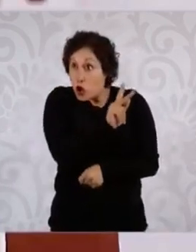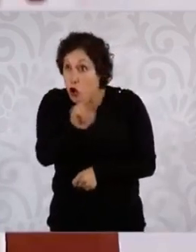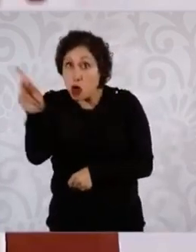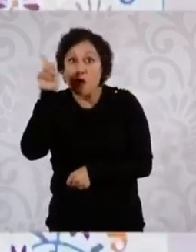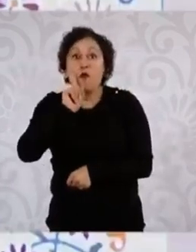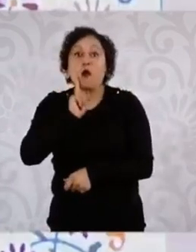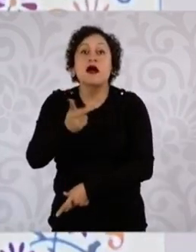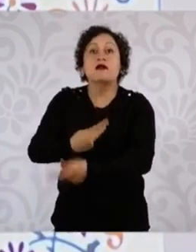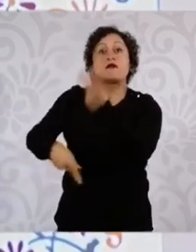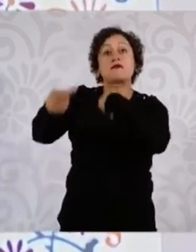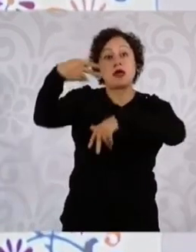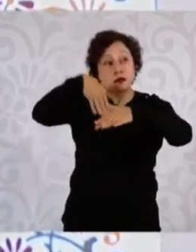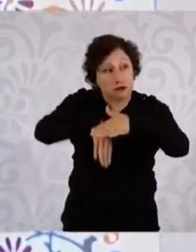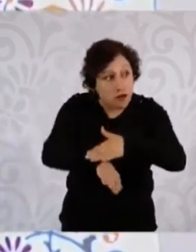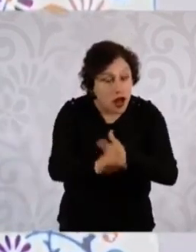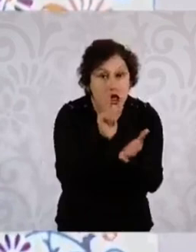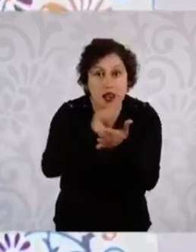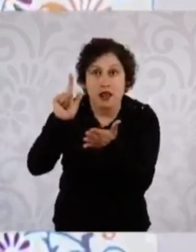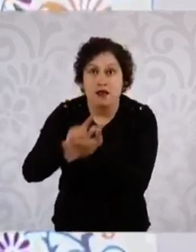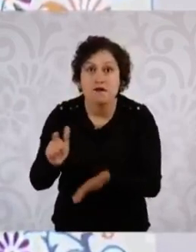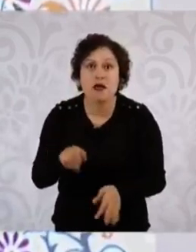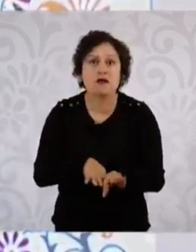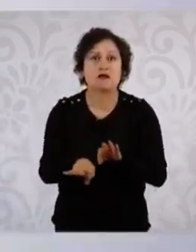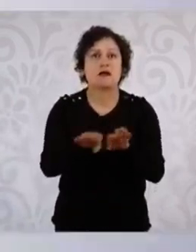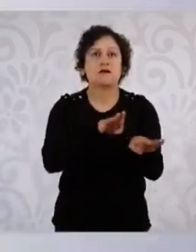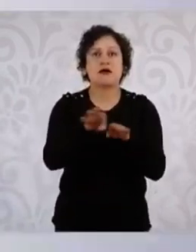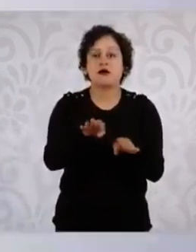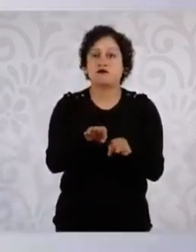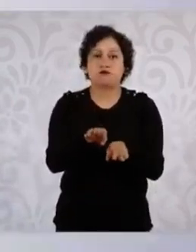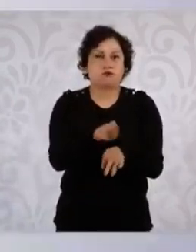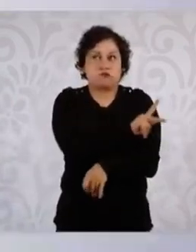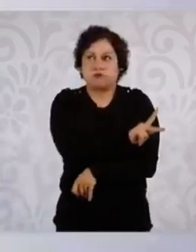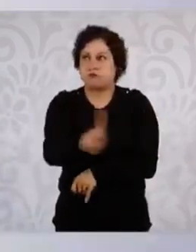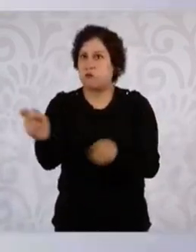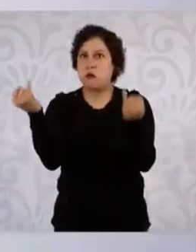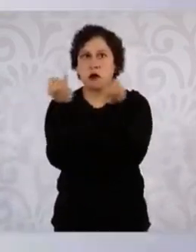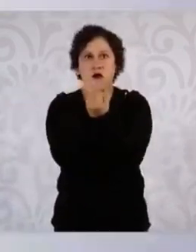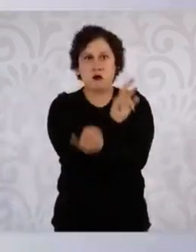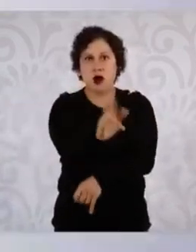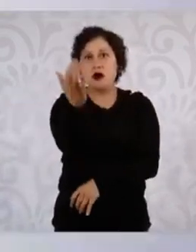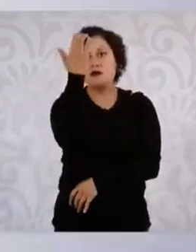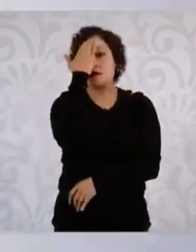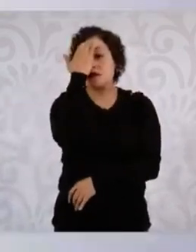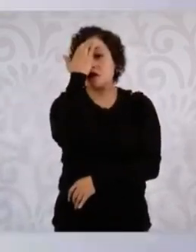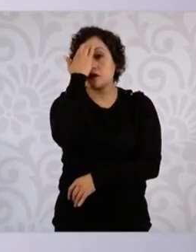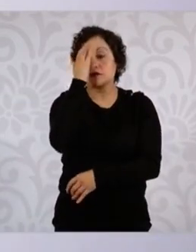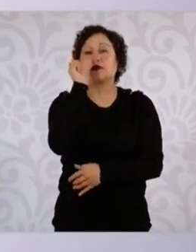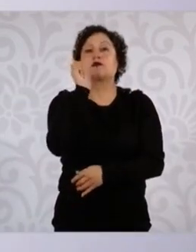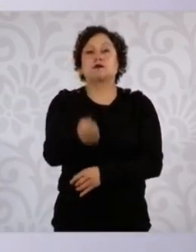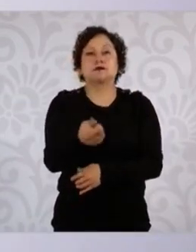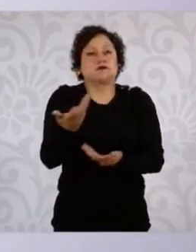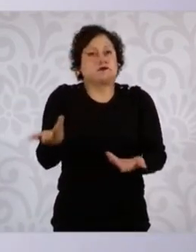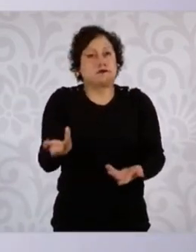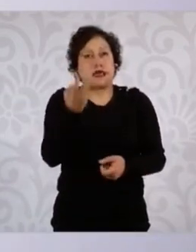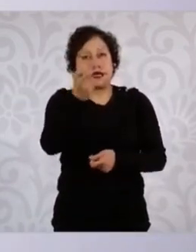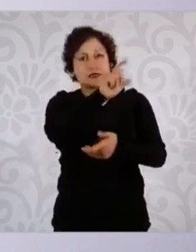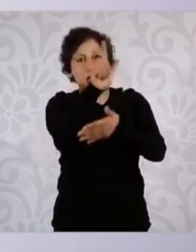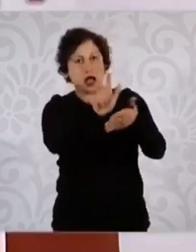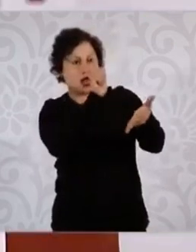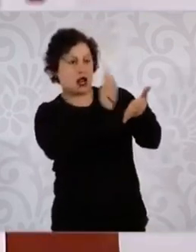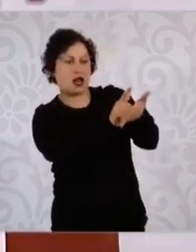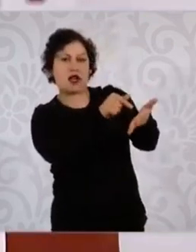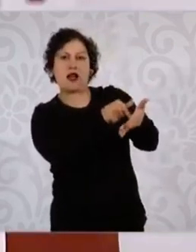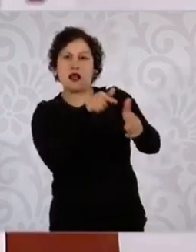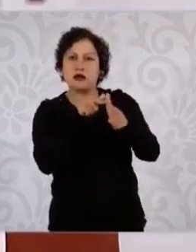reconocimiento y la discriminación nos vamos a encargar de seguir manteniendo este